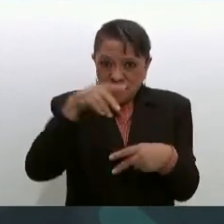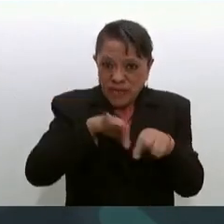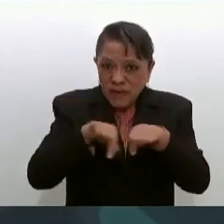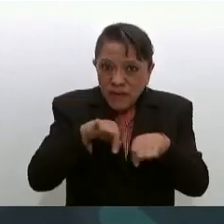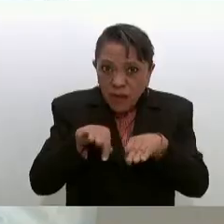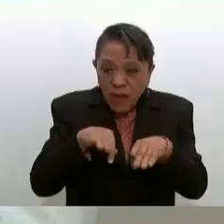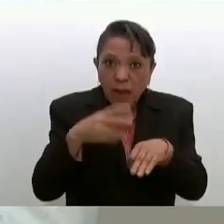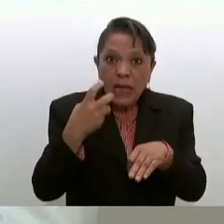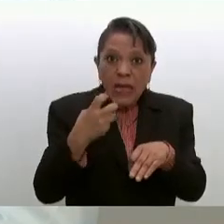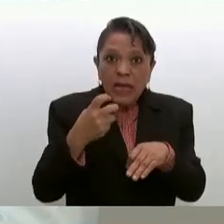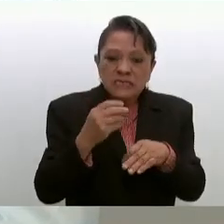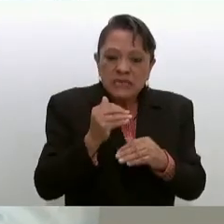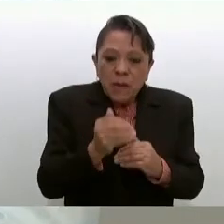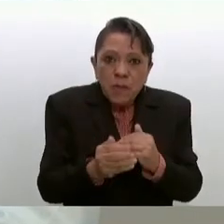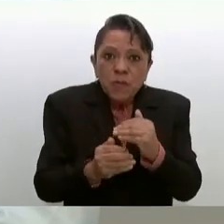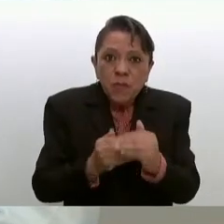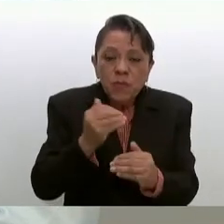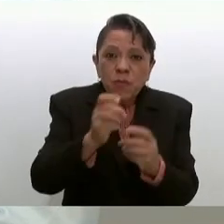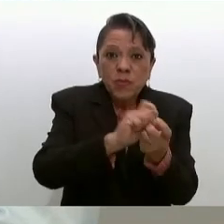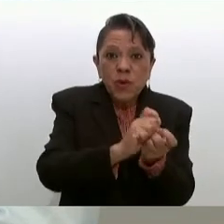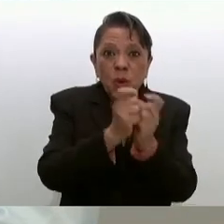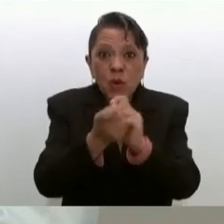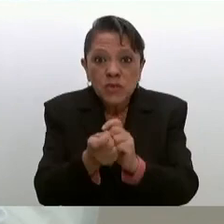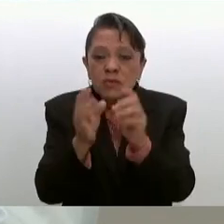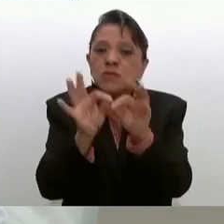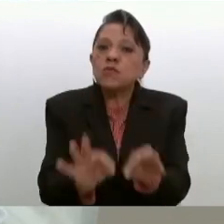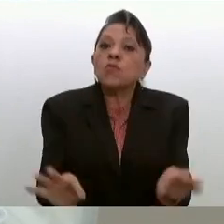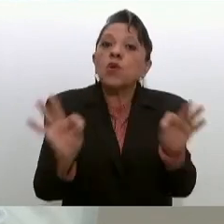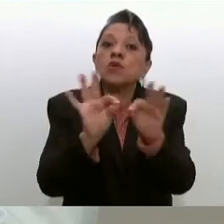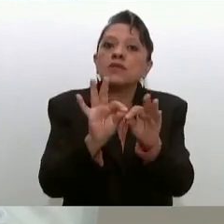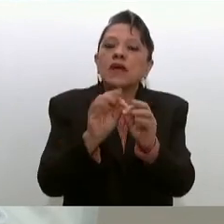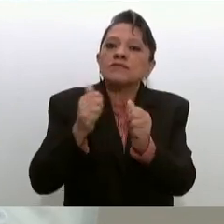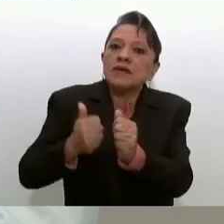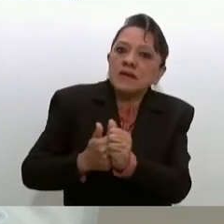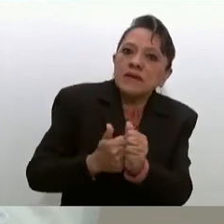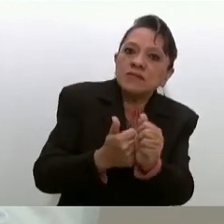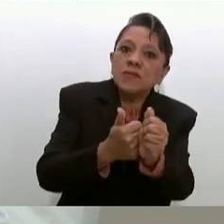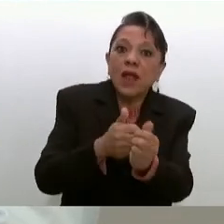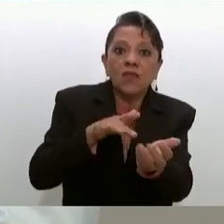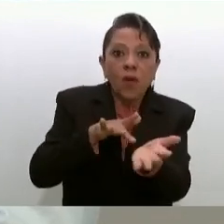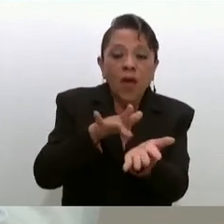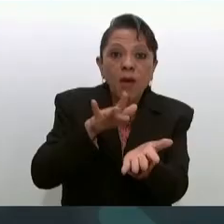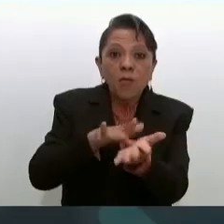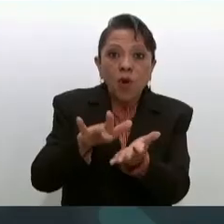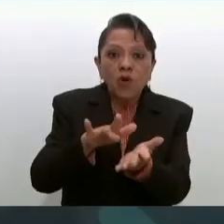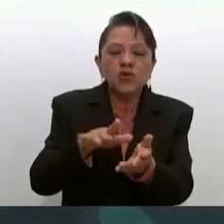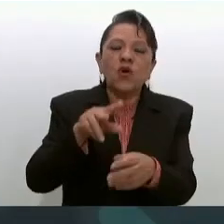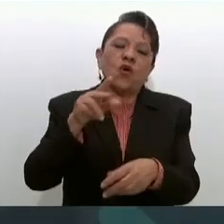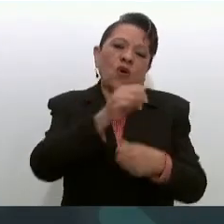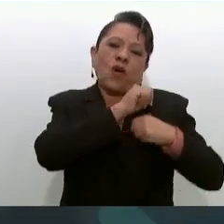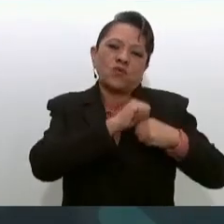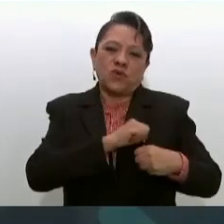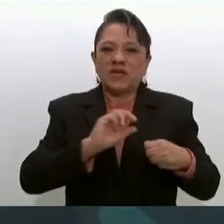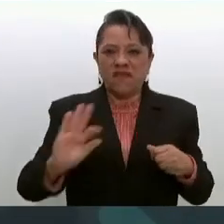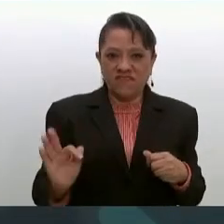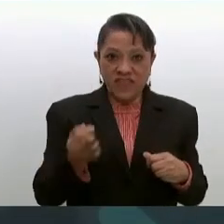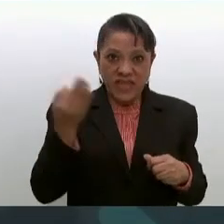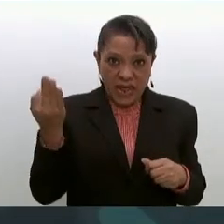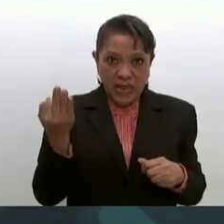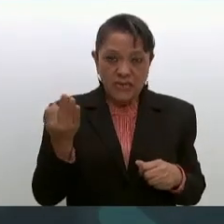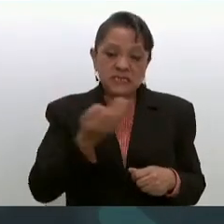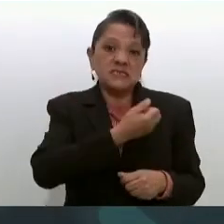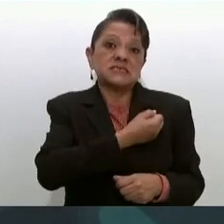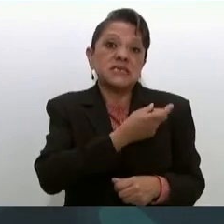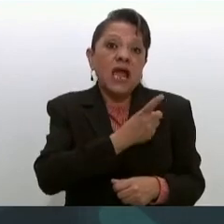este proceso ha sido crucial el respaldo y el apoyo de las instituciones federales de salud, como son la Secretaría de